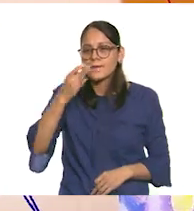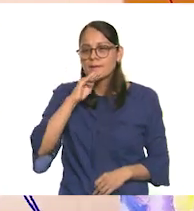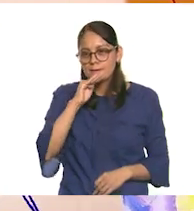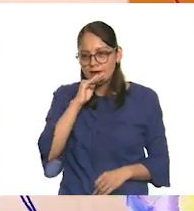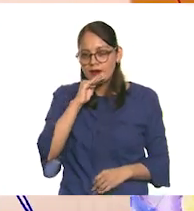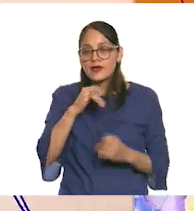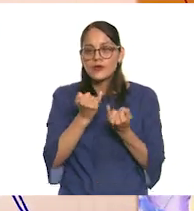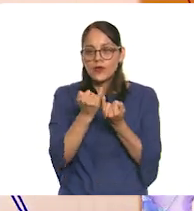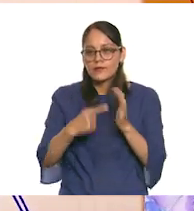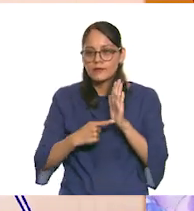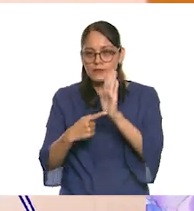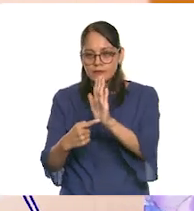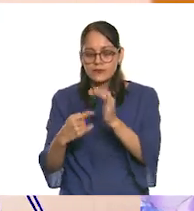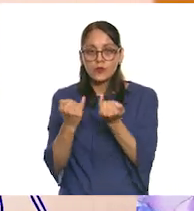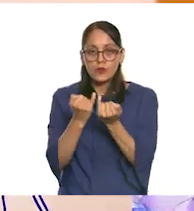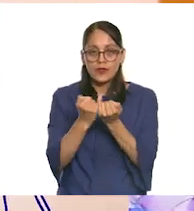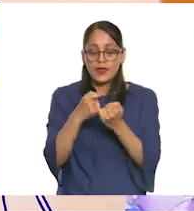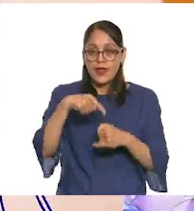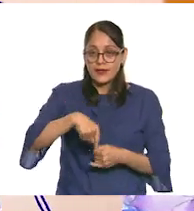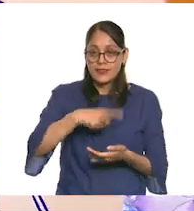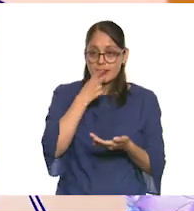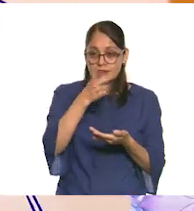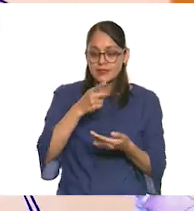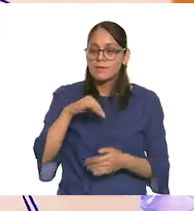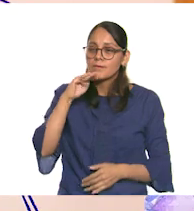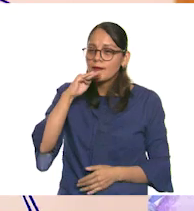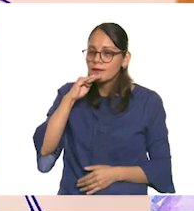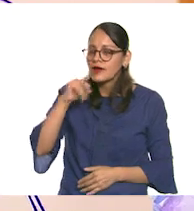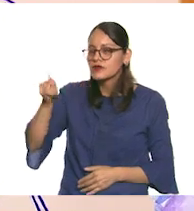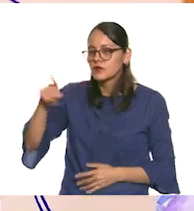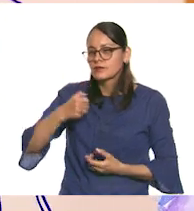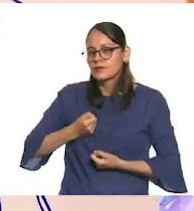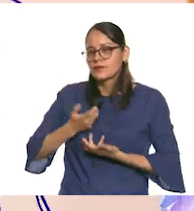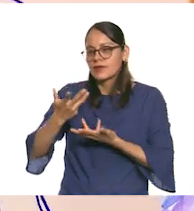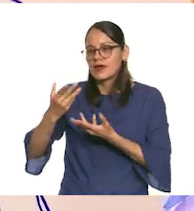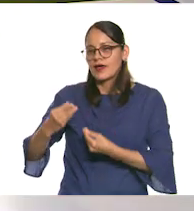demostrárselos. Miren, por acá hay uno que dice, mamá, tú me inspiras. Qué bonito.